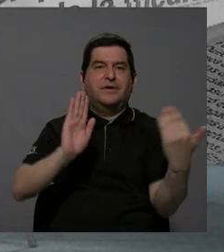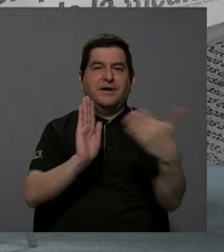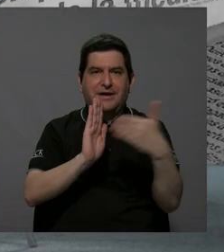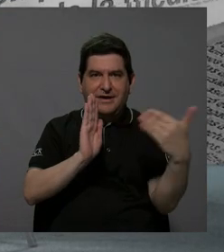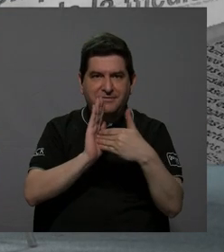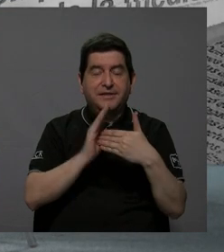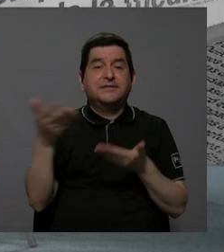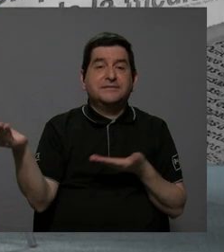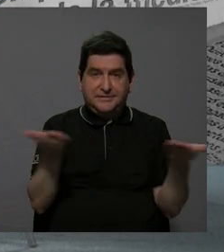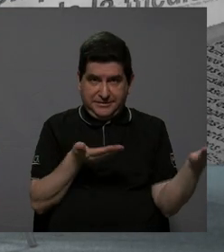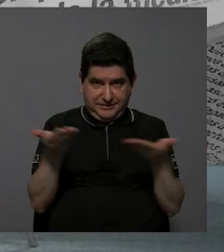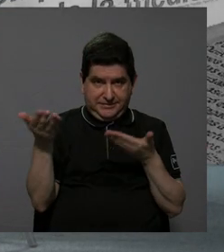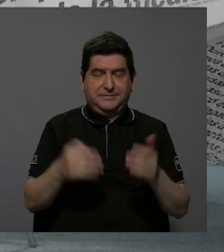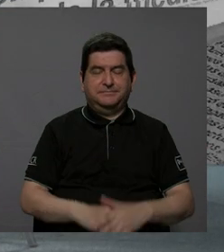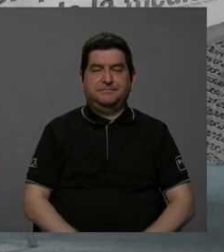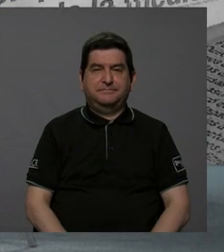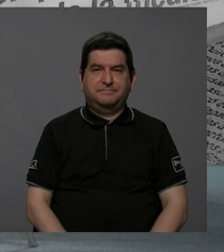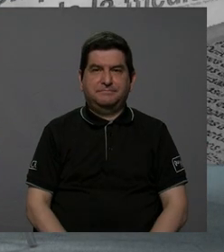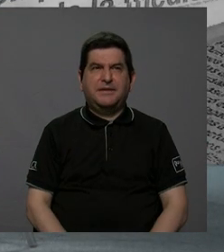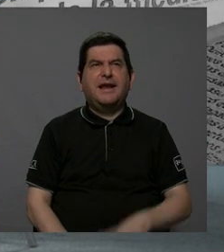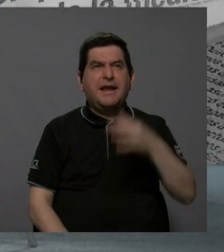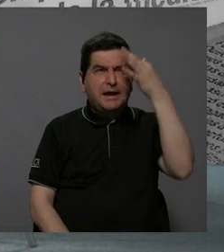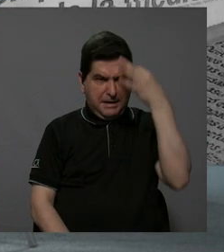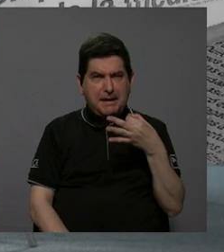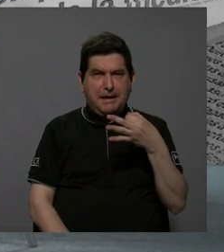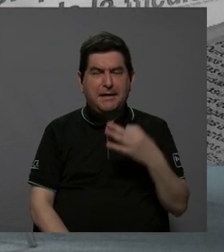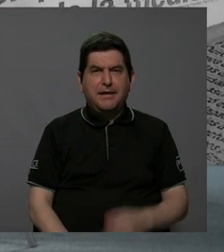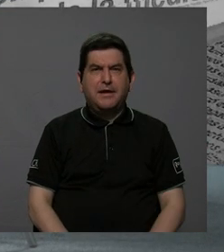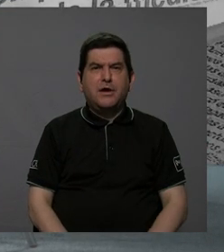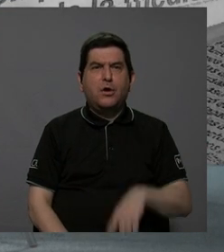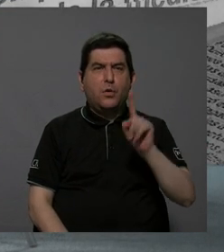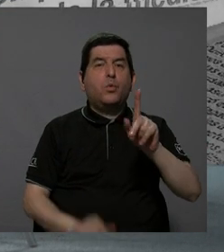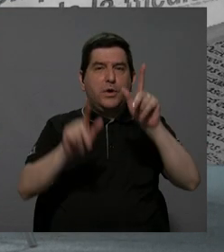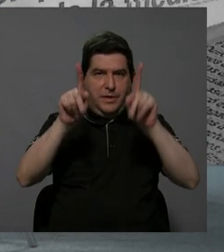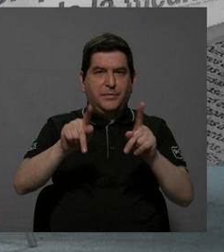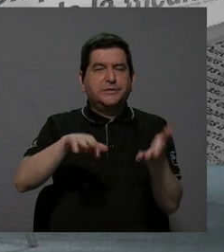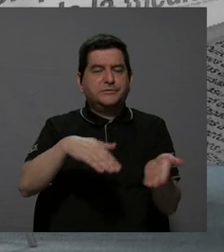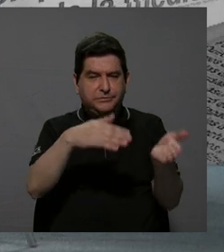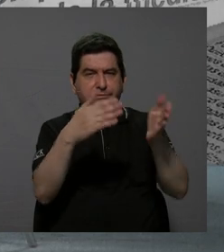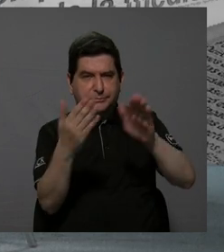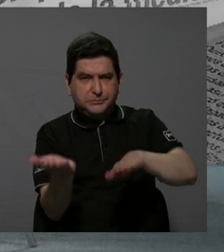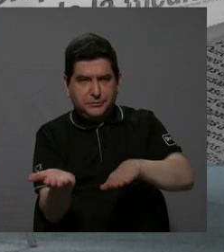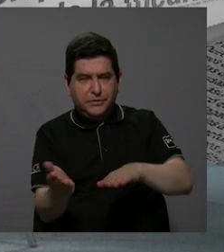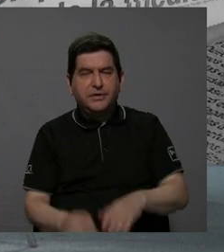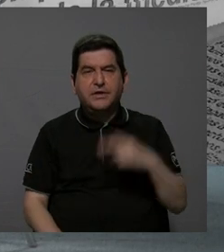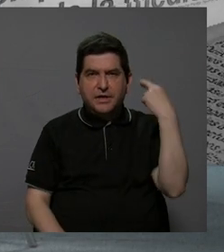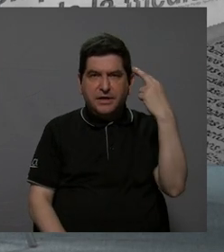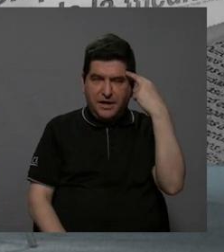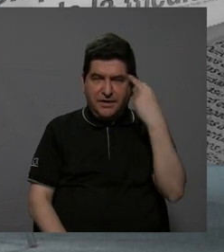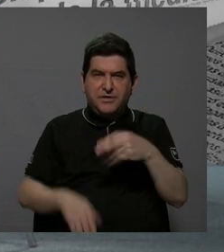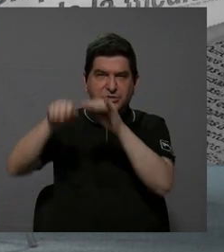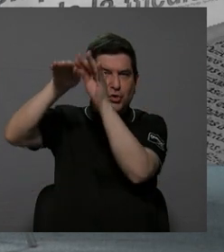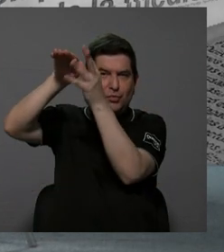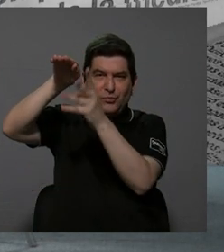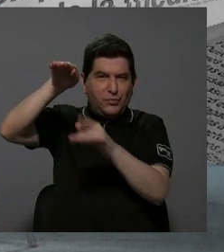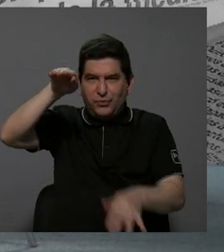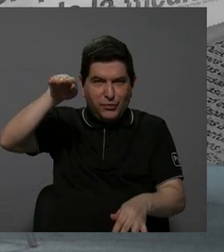afectado ese servicio. Creo que ha habido al menos una muerte producto de esos derrumbes en la vía.